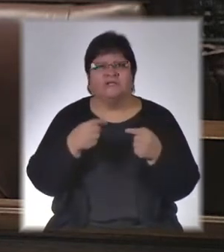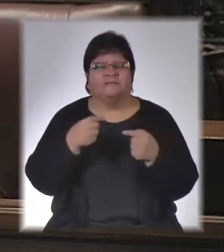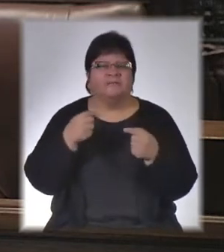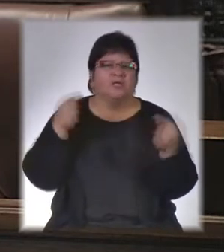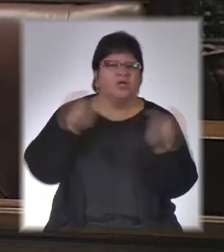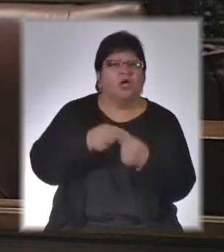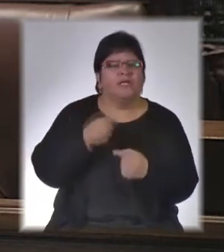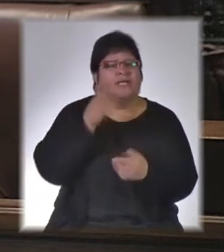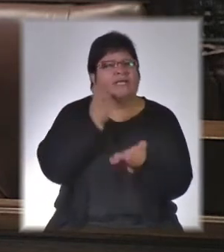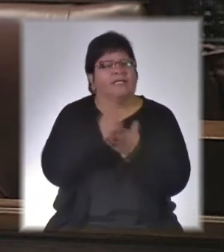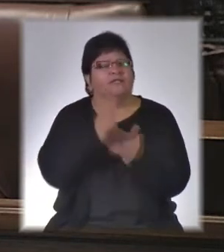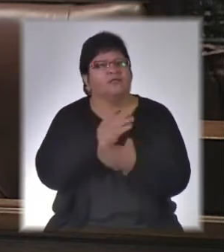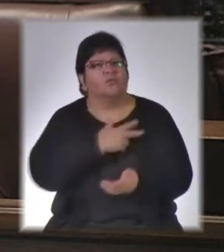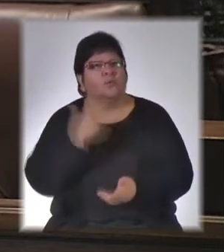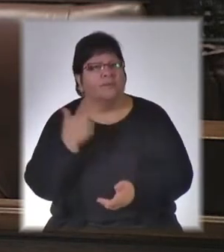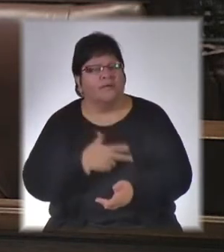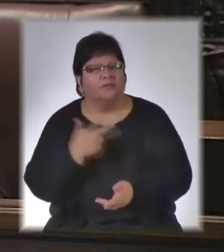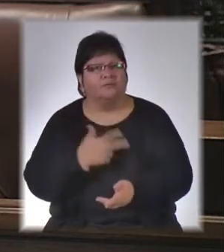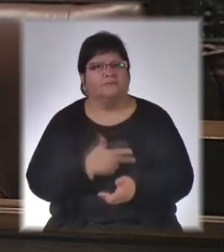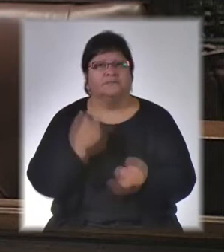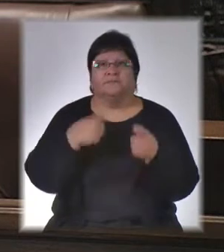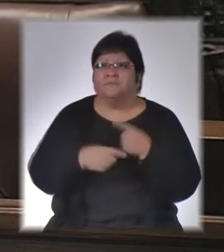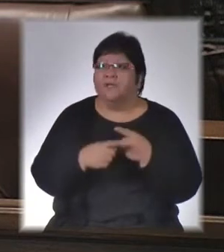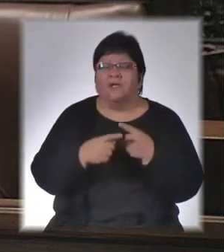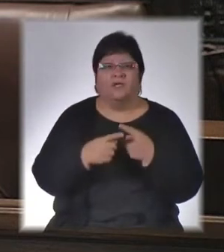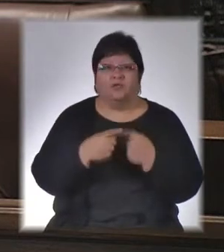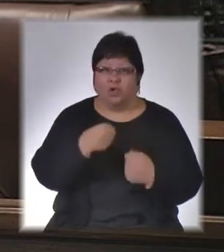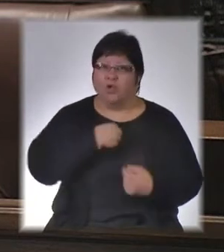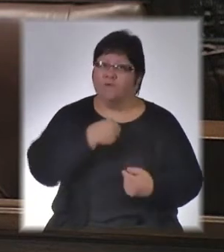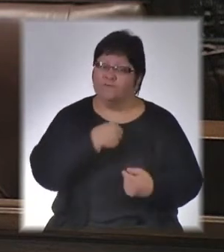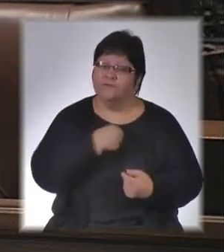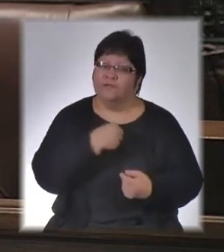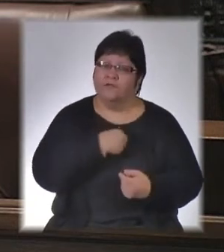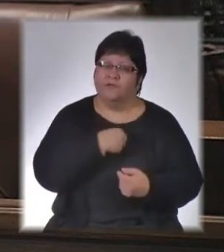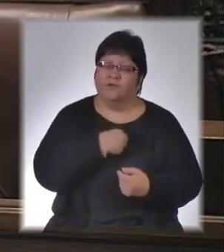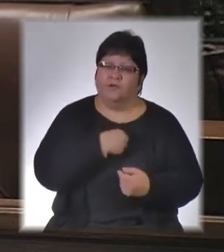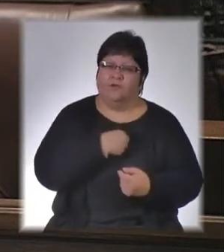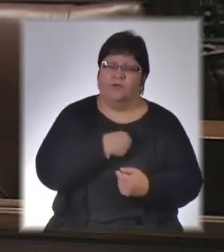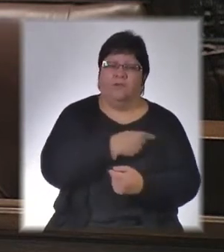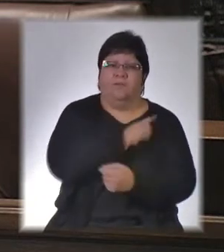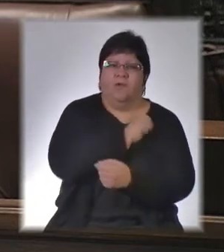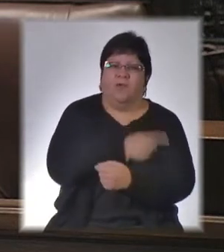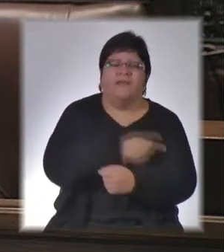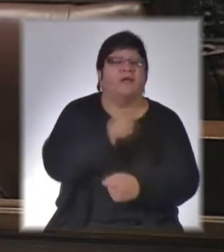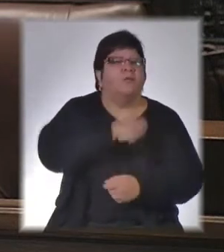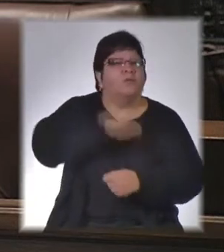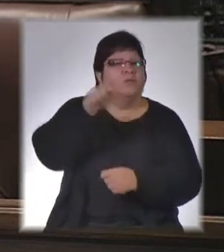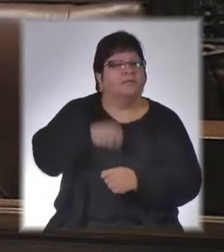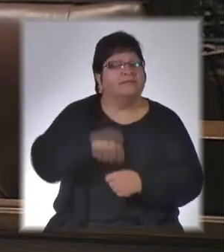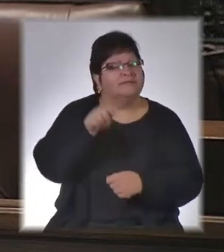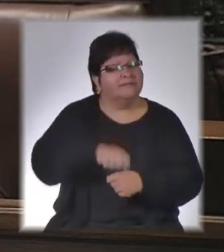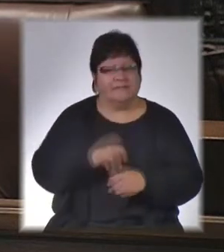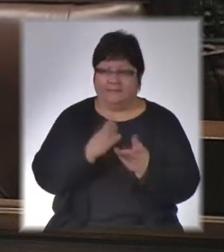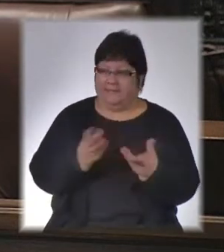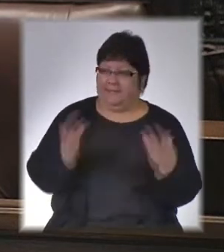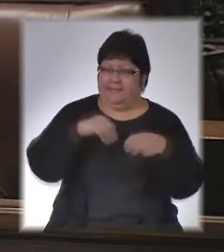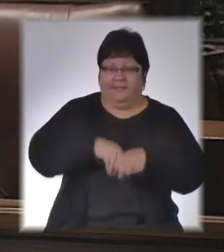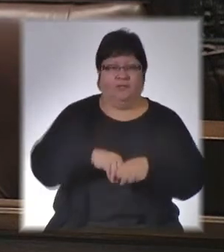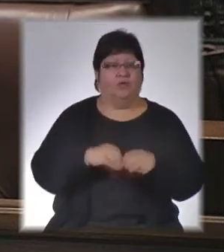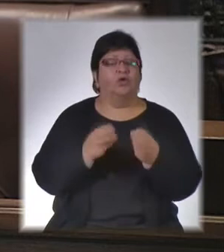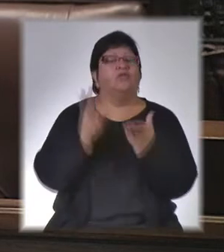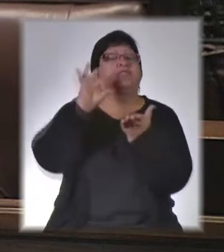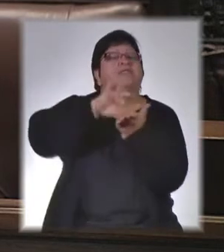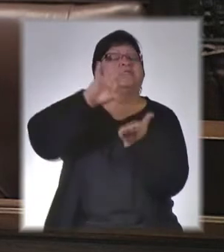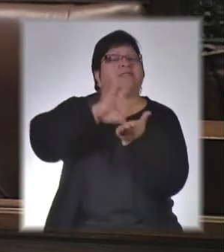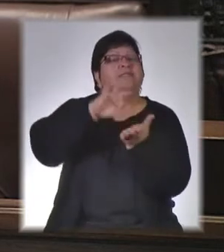en toda acción humana. Pero el Poder Judicial es uno de los tres poderes que constituyen nuestro Estado democrático republicano. Poner